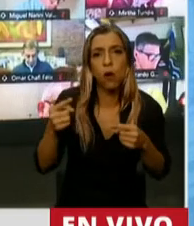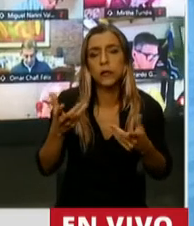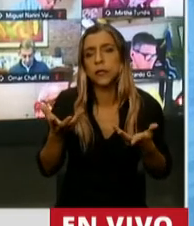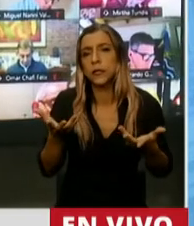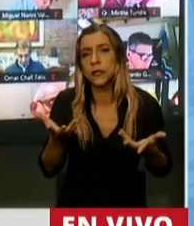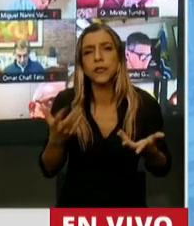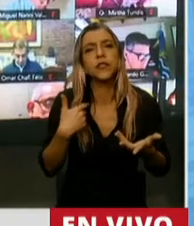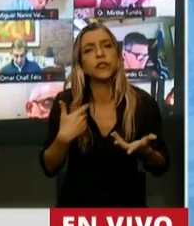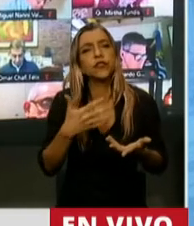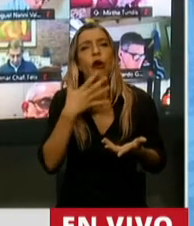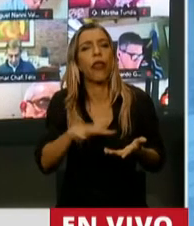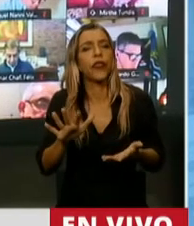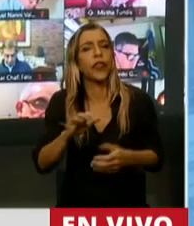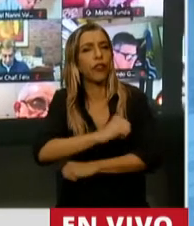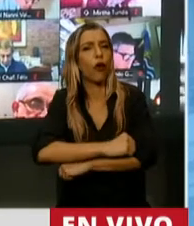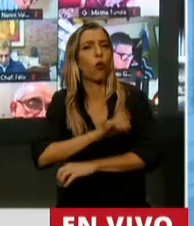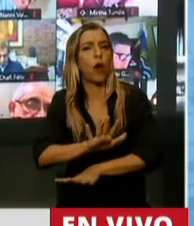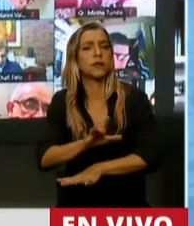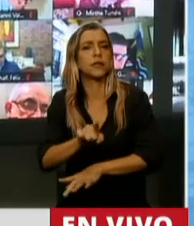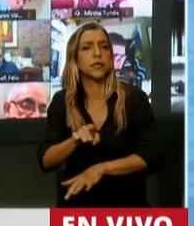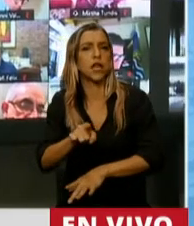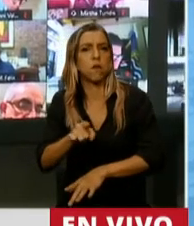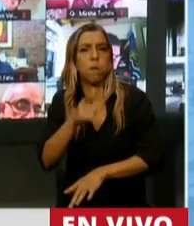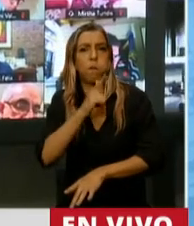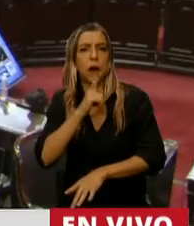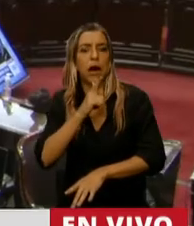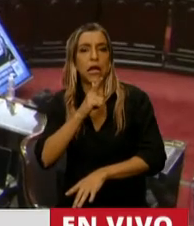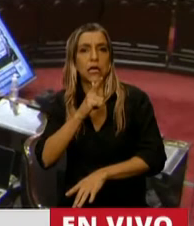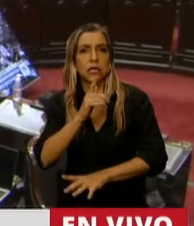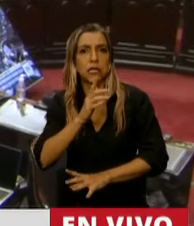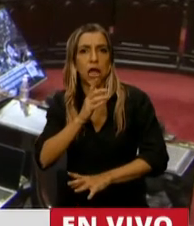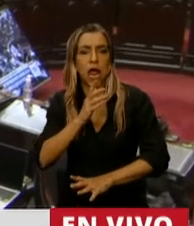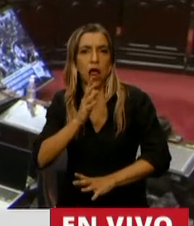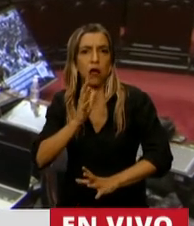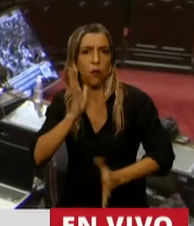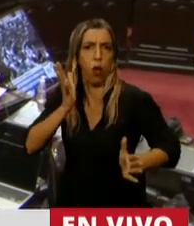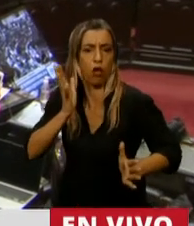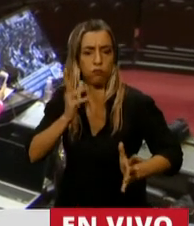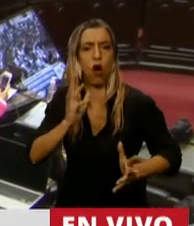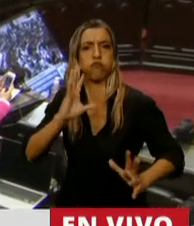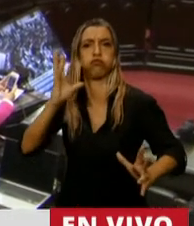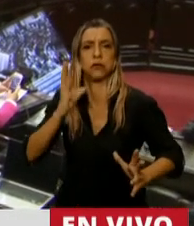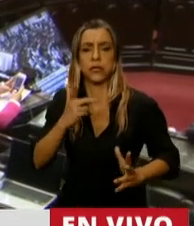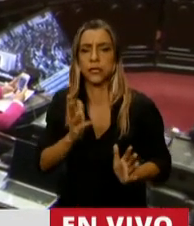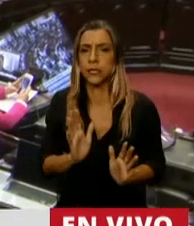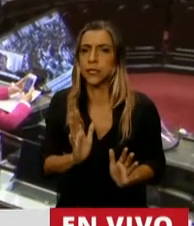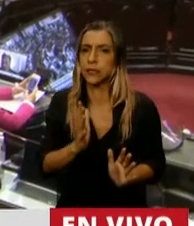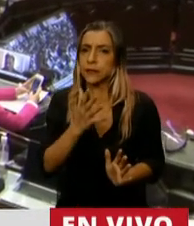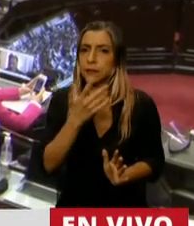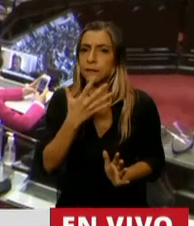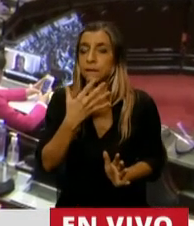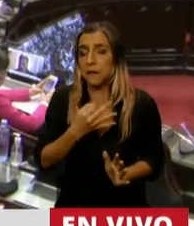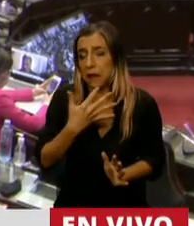de por qué este comportamiento. Hasta agresivo. Y la verdad que no lo merecemos. El peronismo no se lo merece.